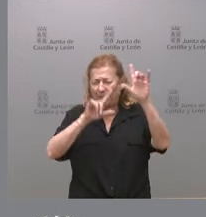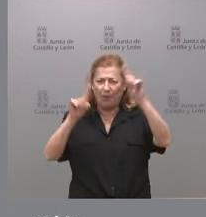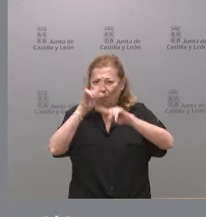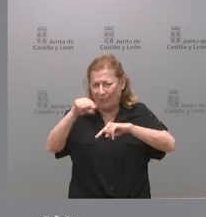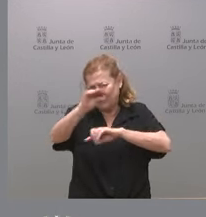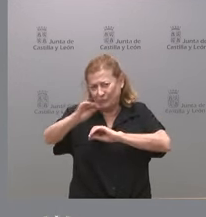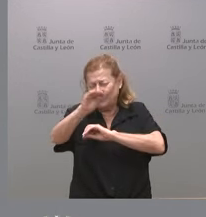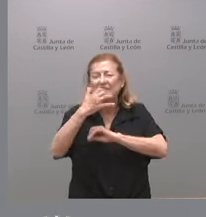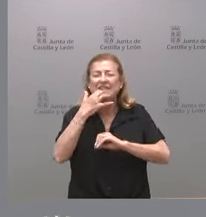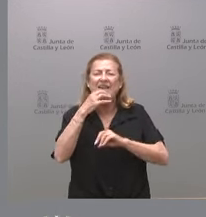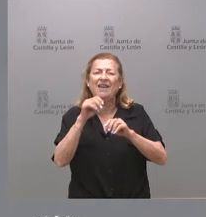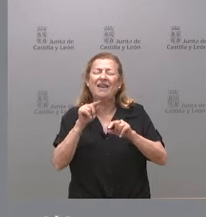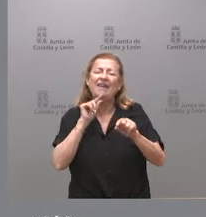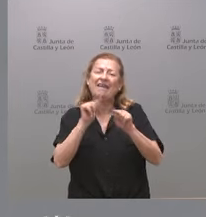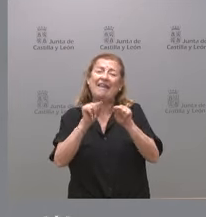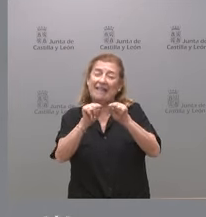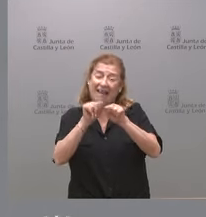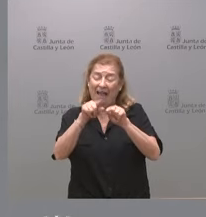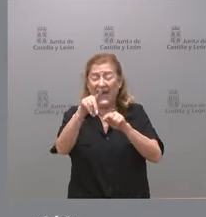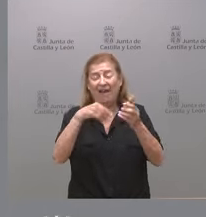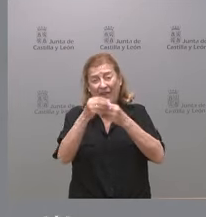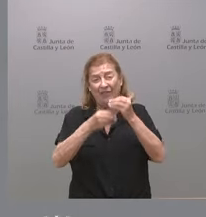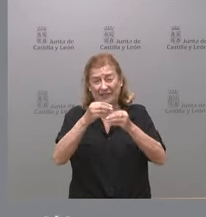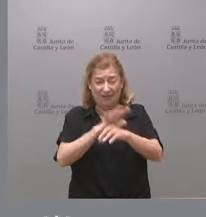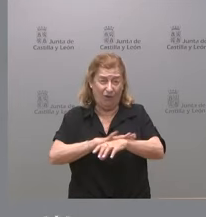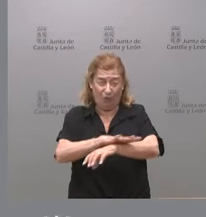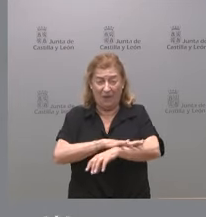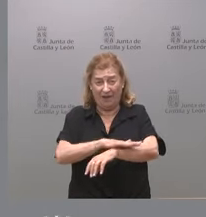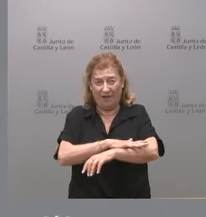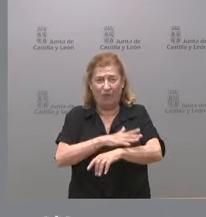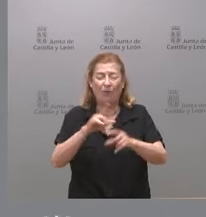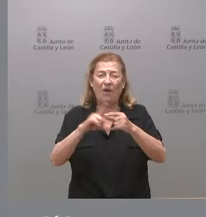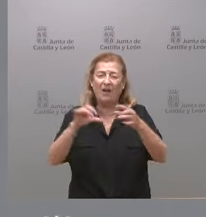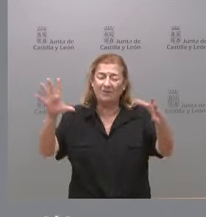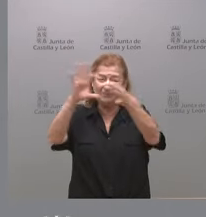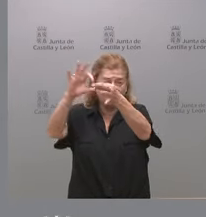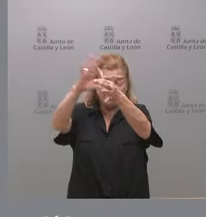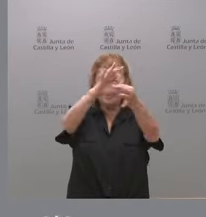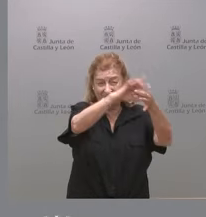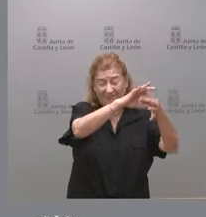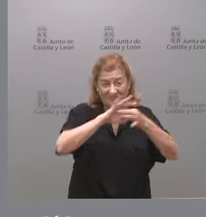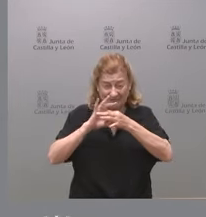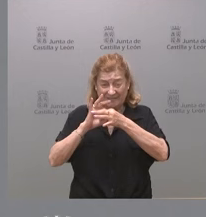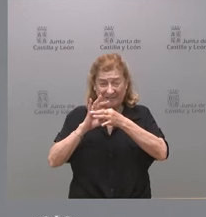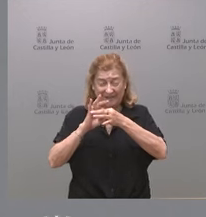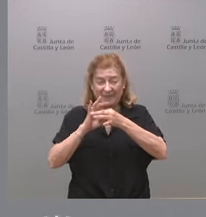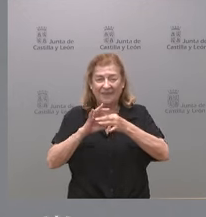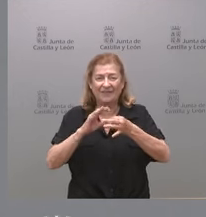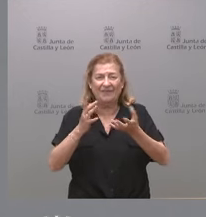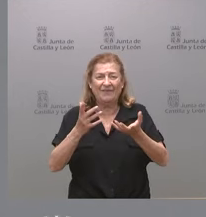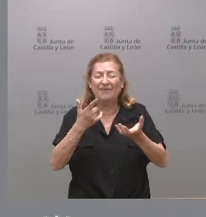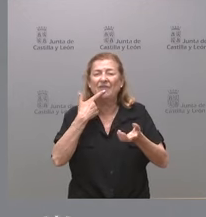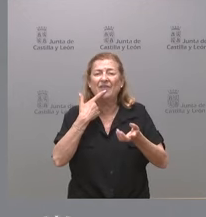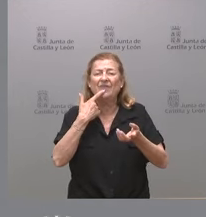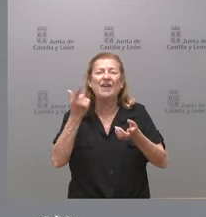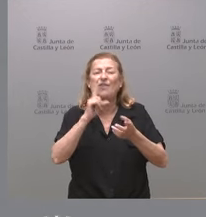crítica que hace a gobiernos de coalición es que no fueron